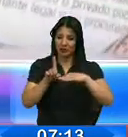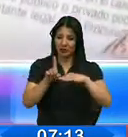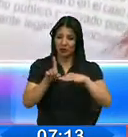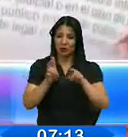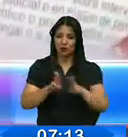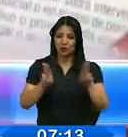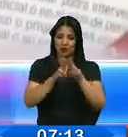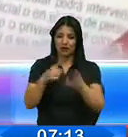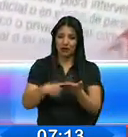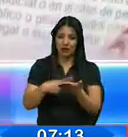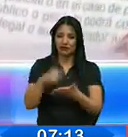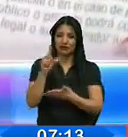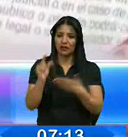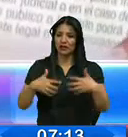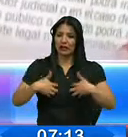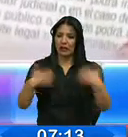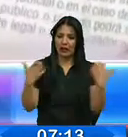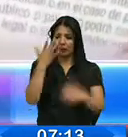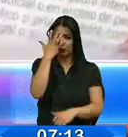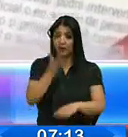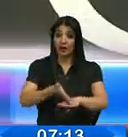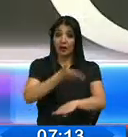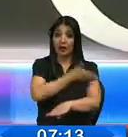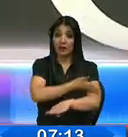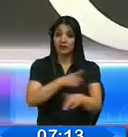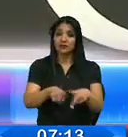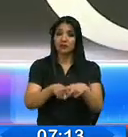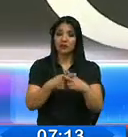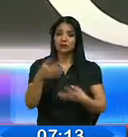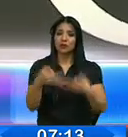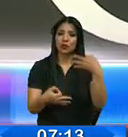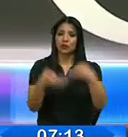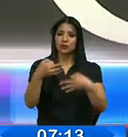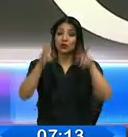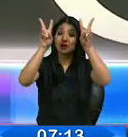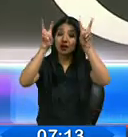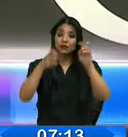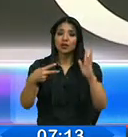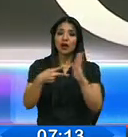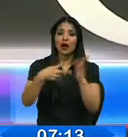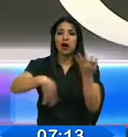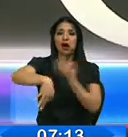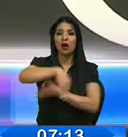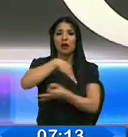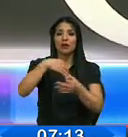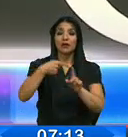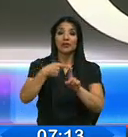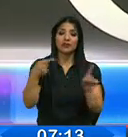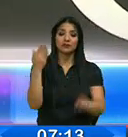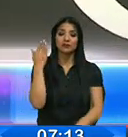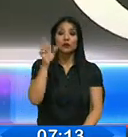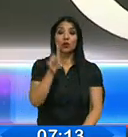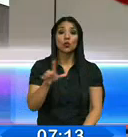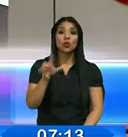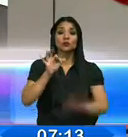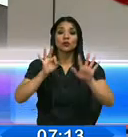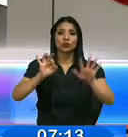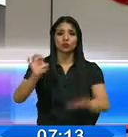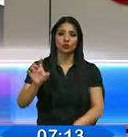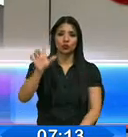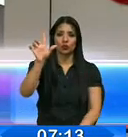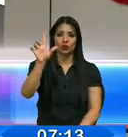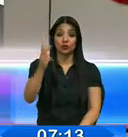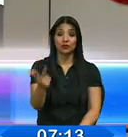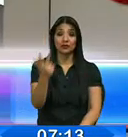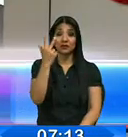esta queja después de la instalación de la audiencia de juicio por el delito de lavado de activos desde el lunes 8 de julio, donde